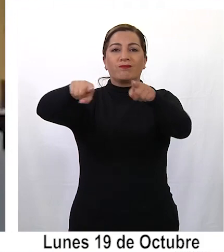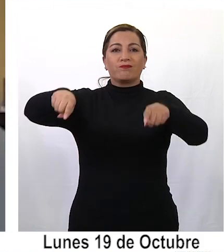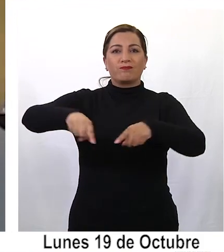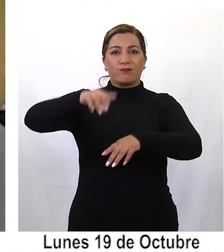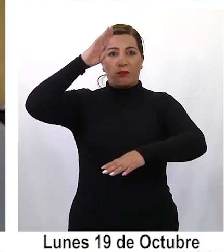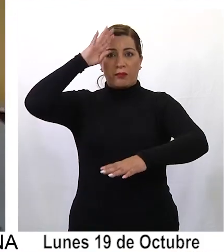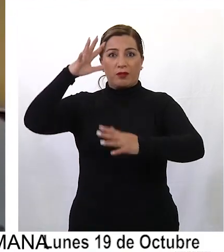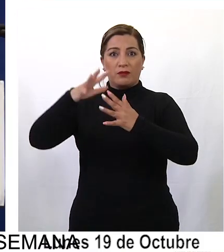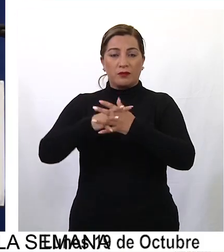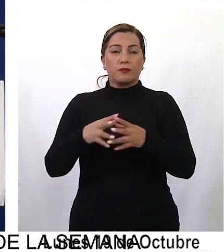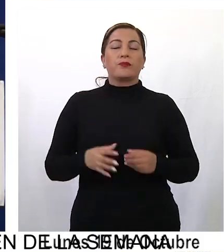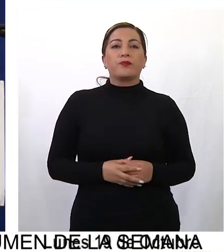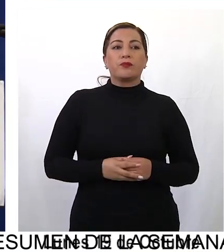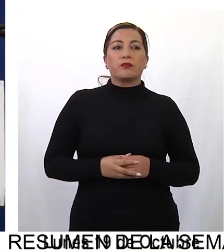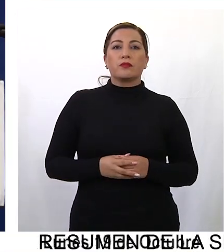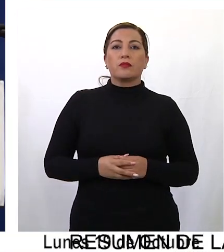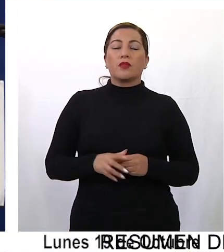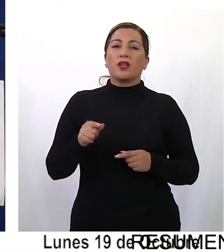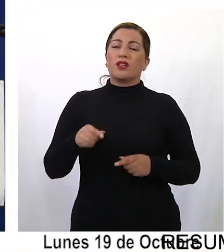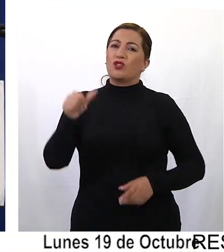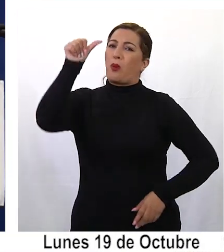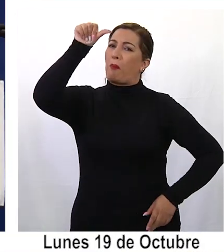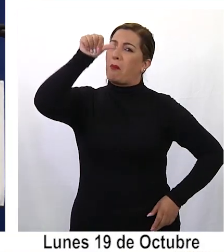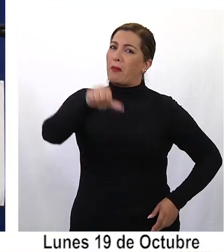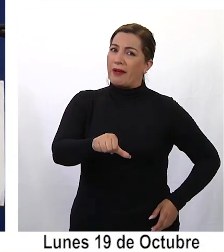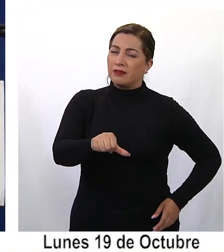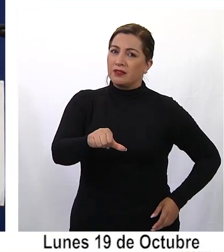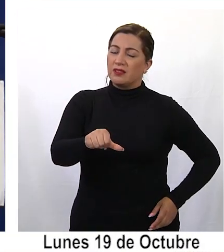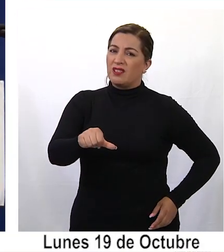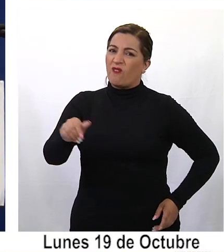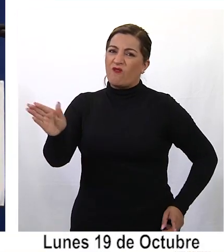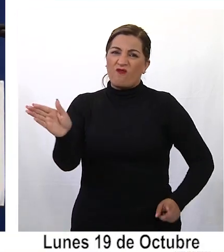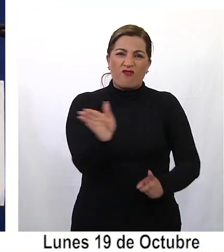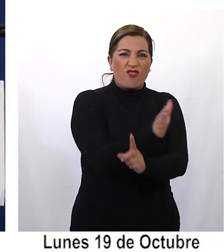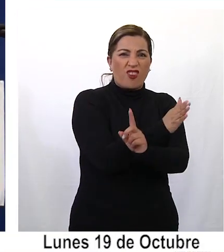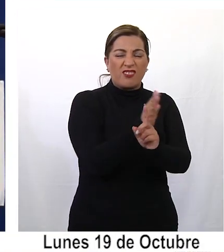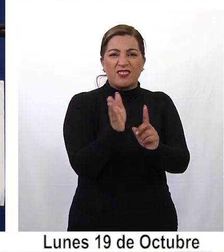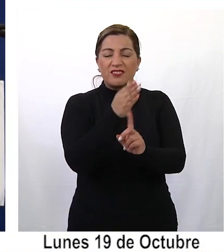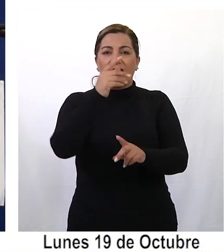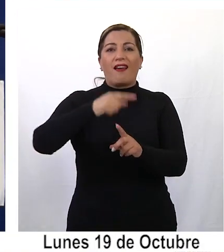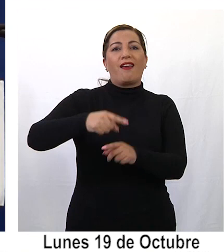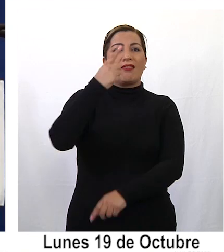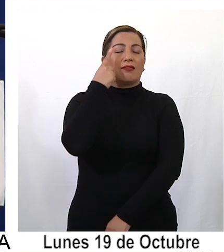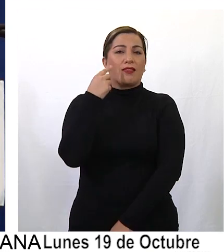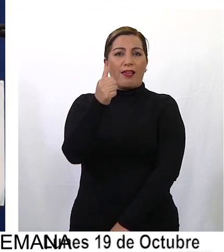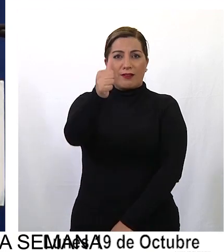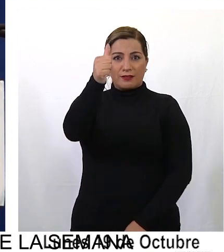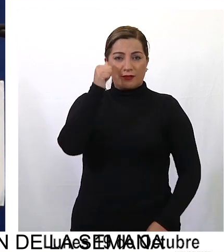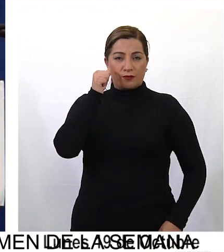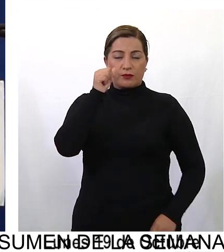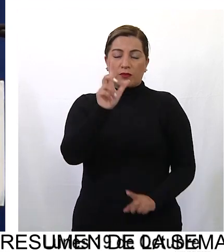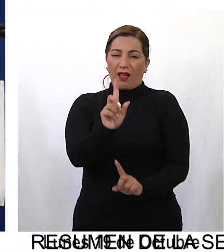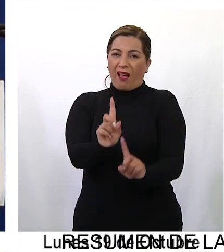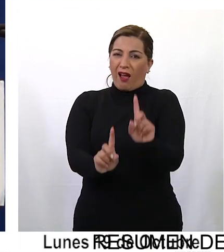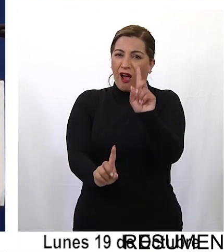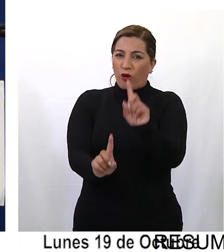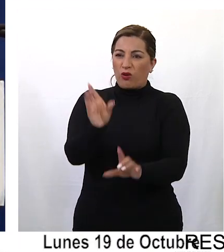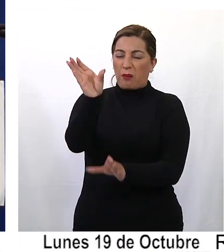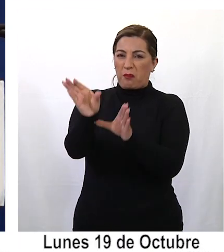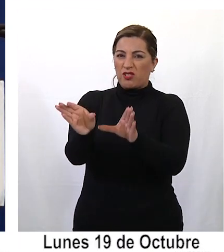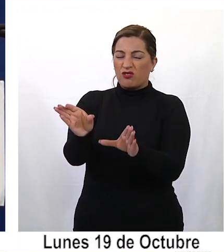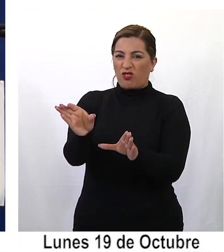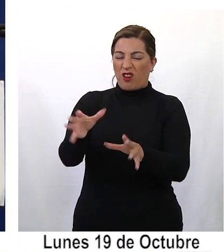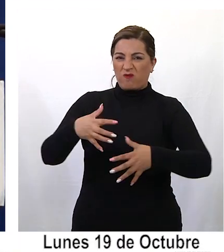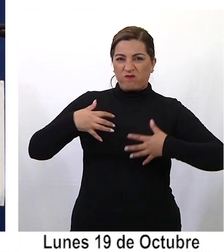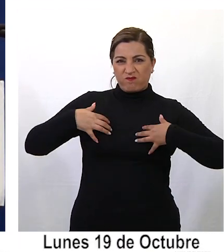Cabancha. Condenar enérgicamente la violencia realizada ayer por algunos violentistas,